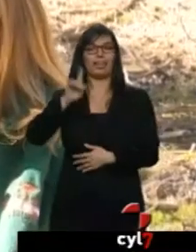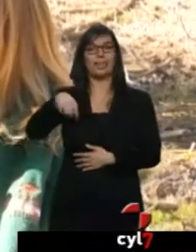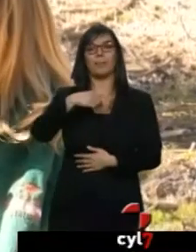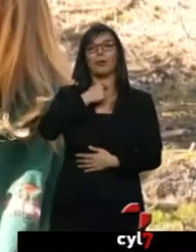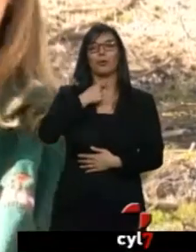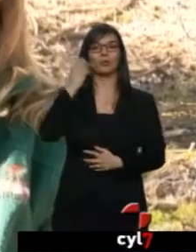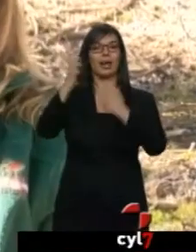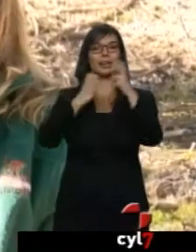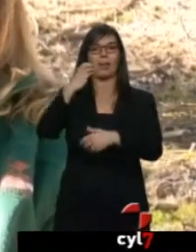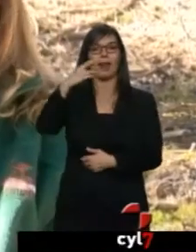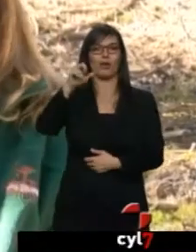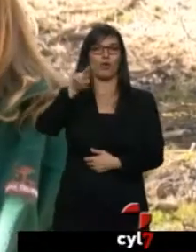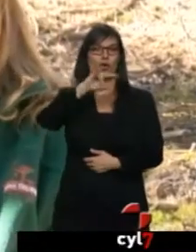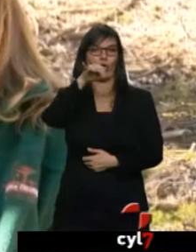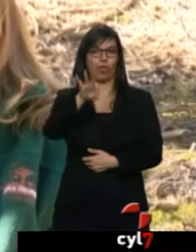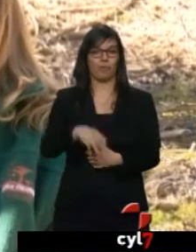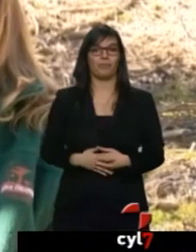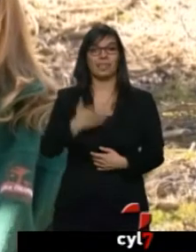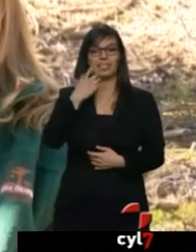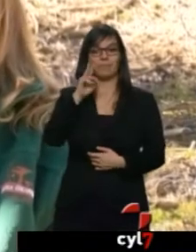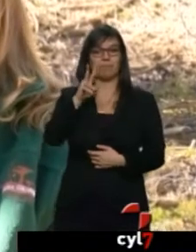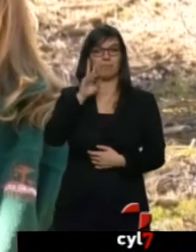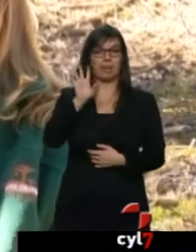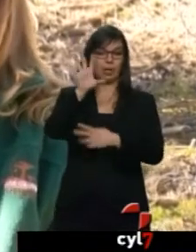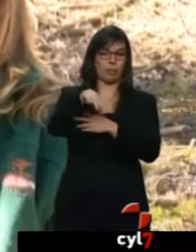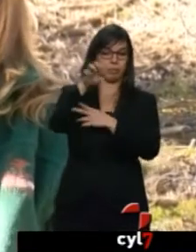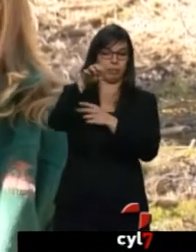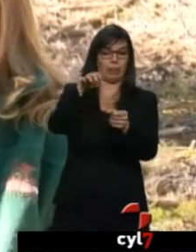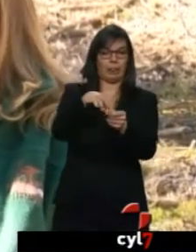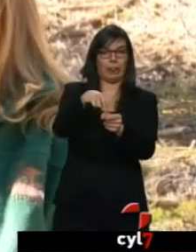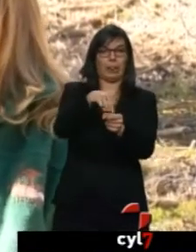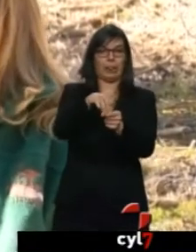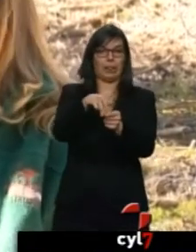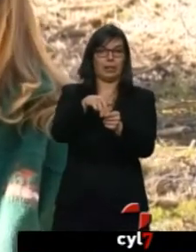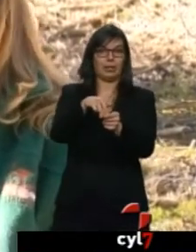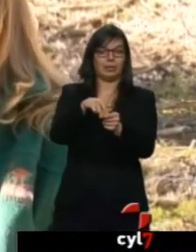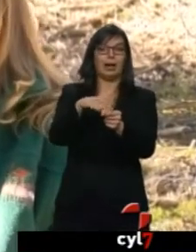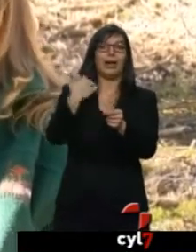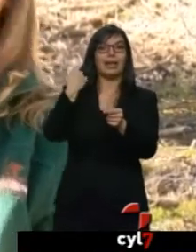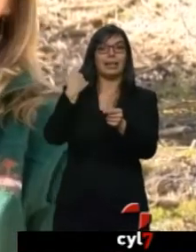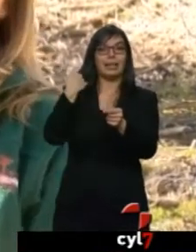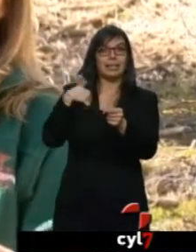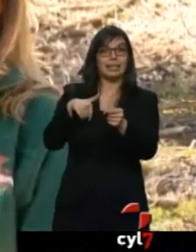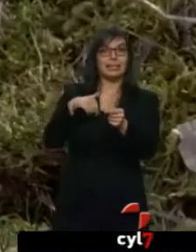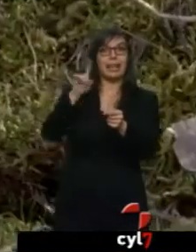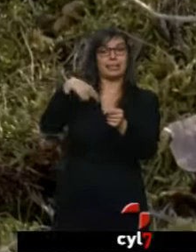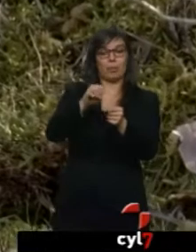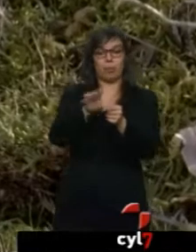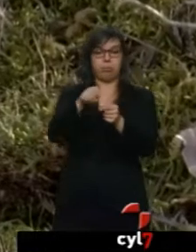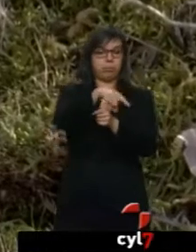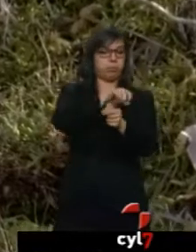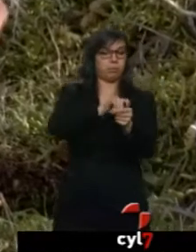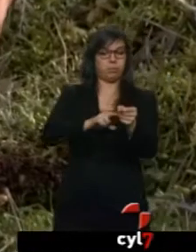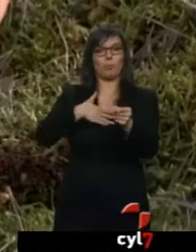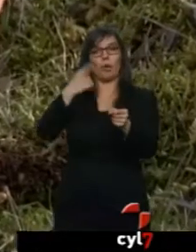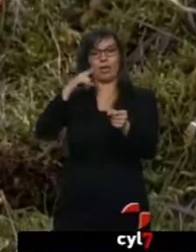simplemente el puntito blanco del marzuelo que ha dejado ahí el bocado del corzo. Y a raíz de eso, como salen grupitos, ya puedes encontrar el resto.